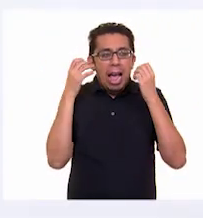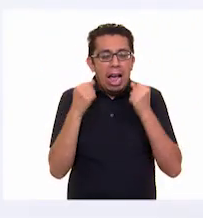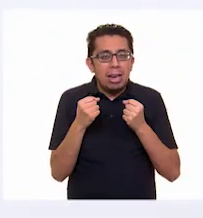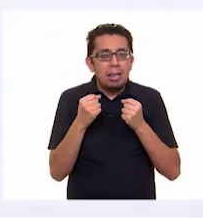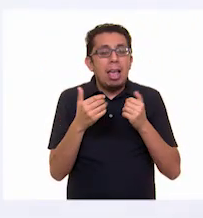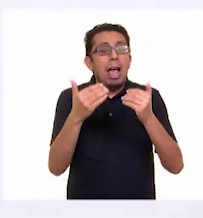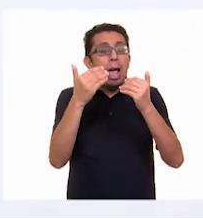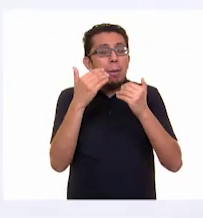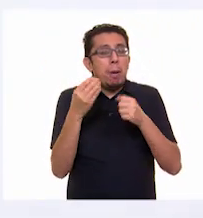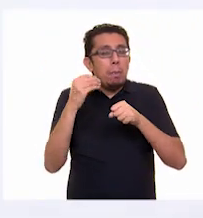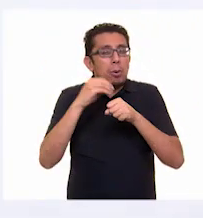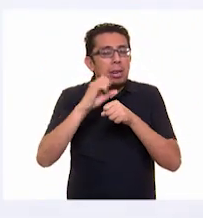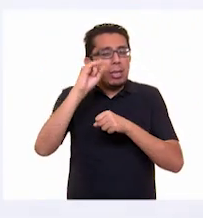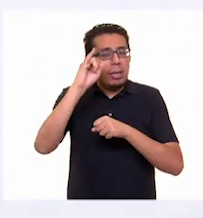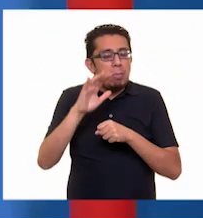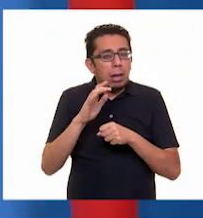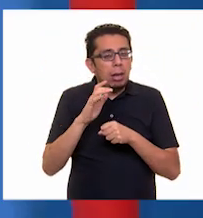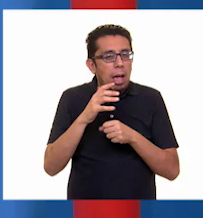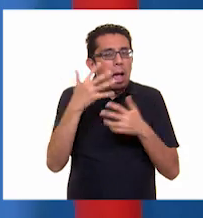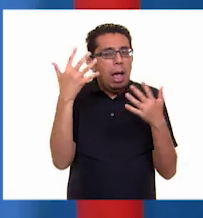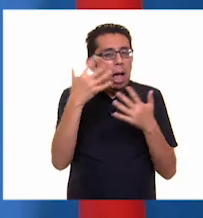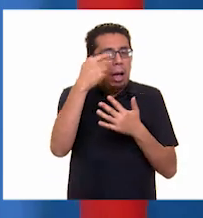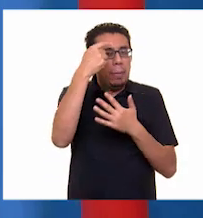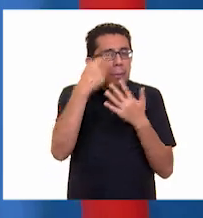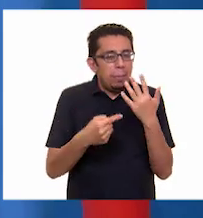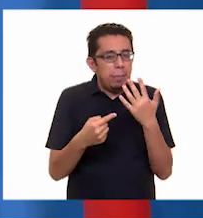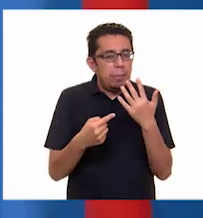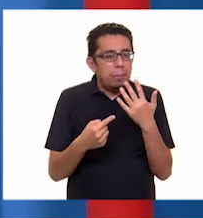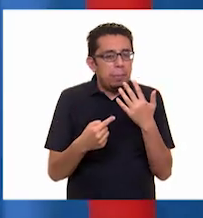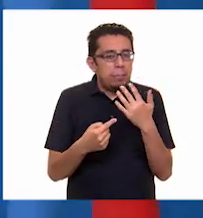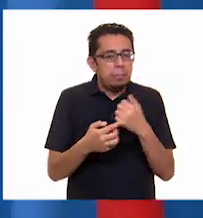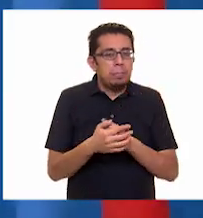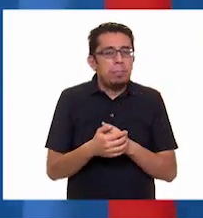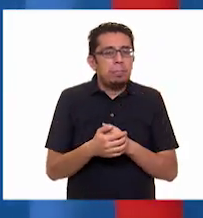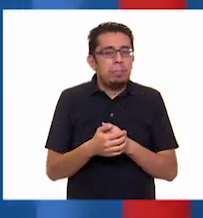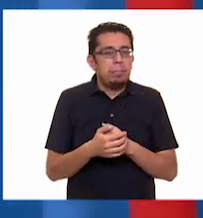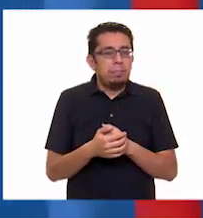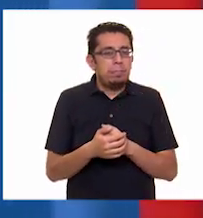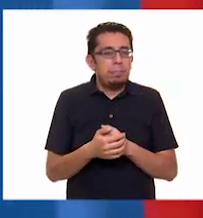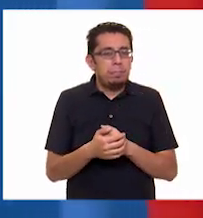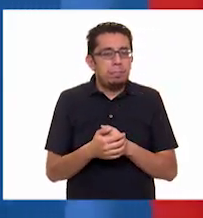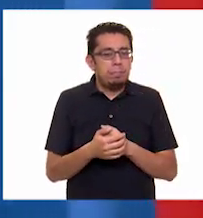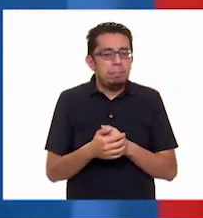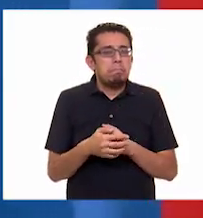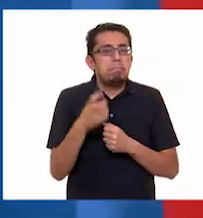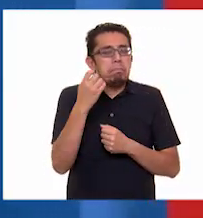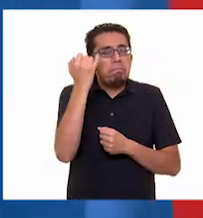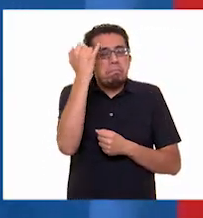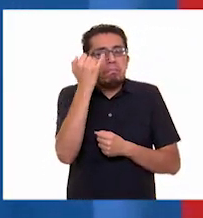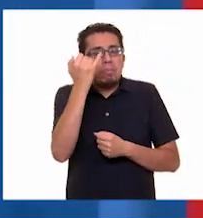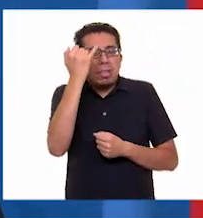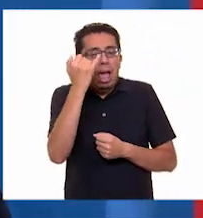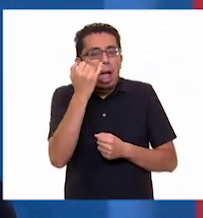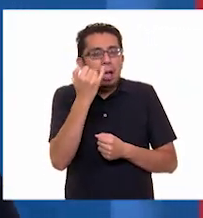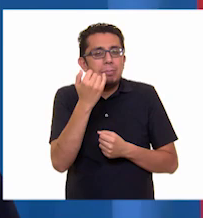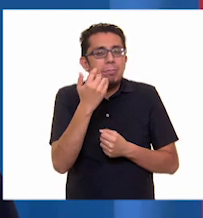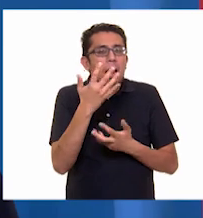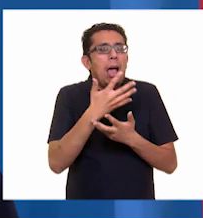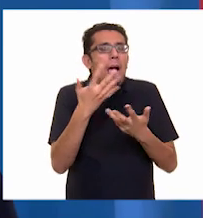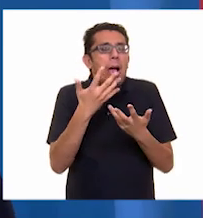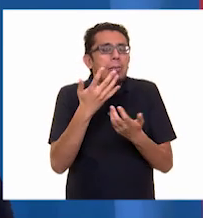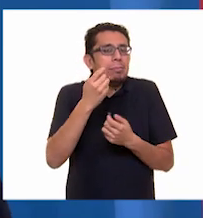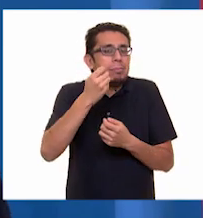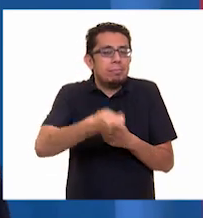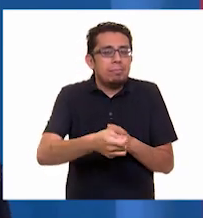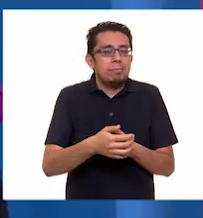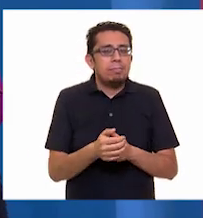identificaremos con imágenes las acciones que nos dará algunas ideas de qué hacer, que fueron las mismas.